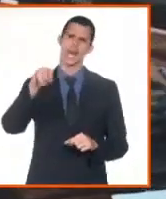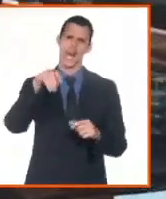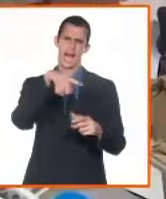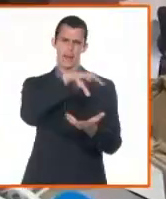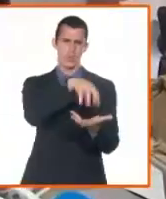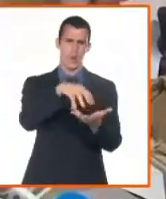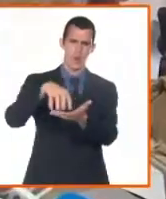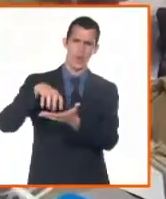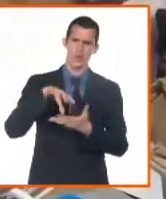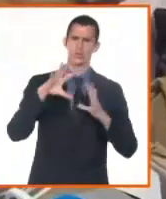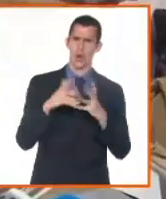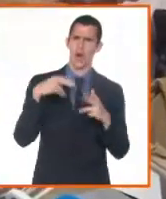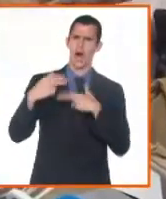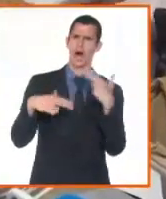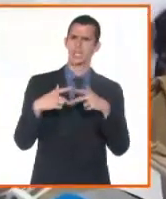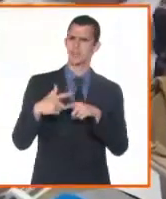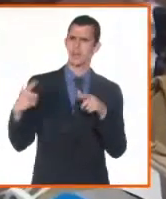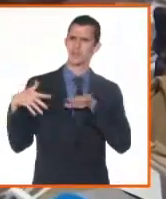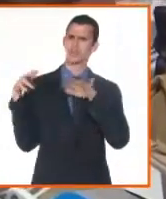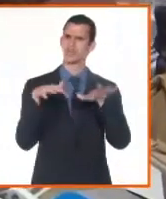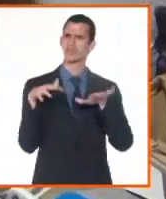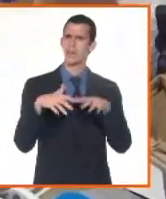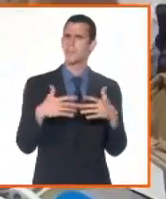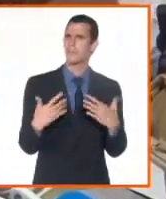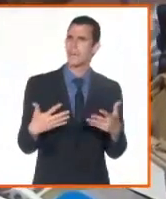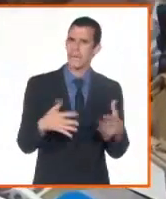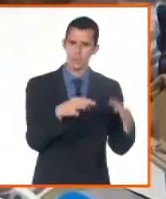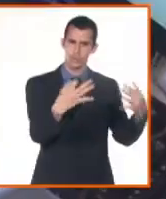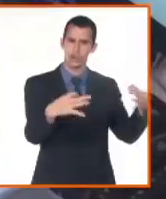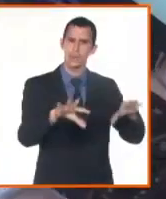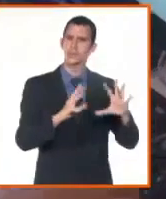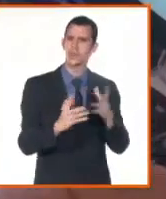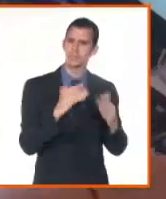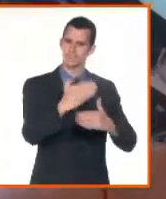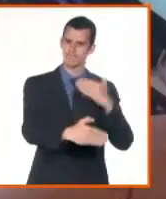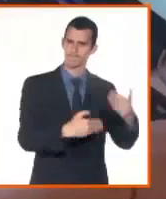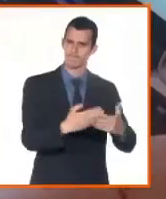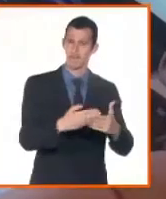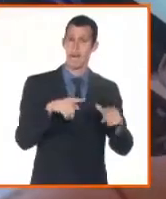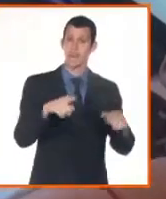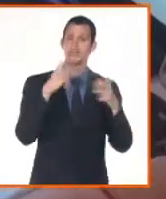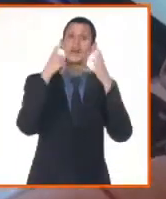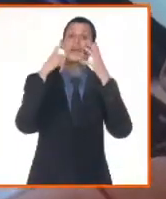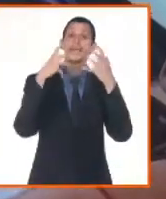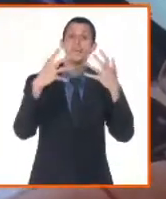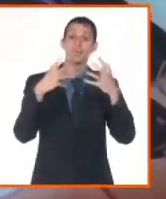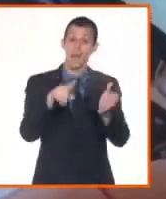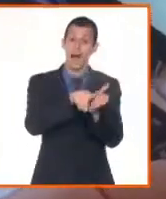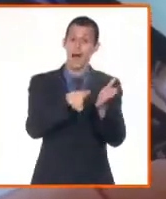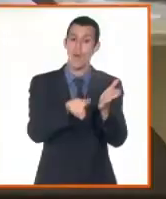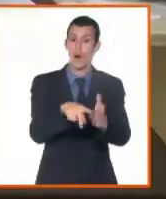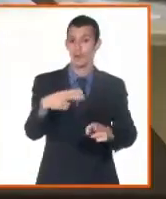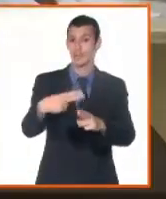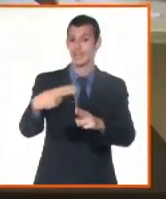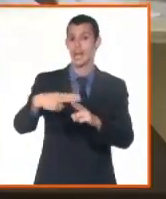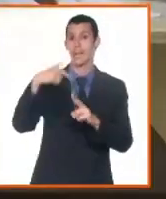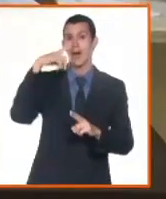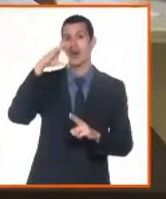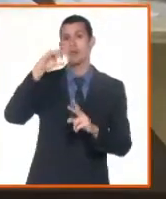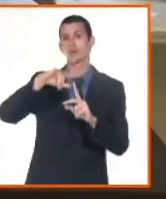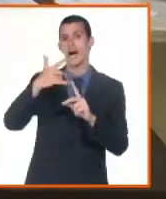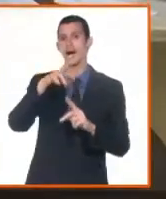documentos. Los servicios notariales y registrales presentan hoy una alta demanda por parte de la población, de ahí que las